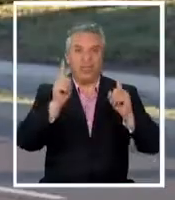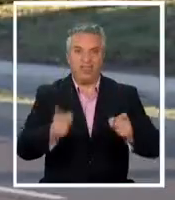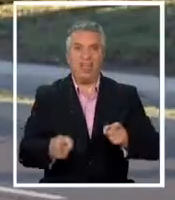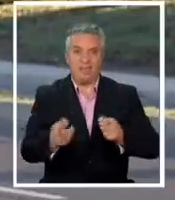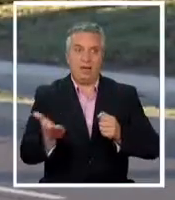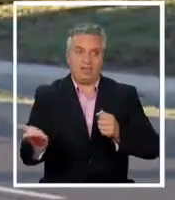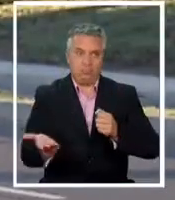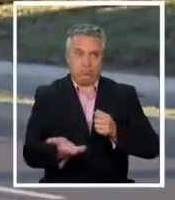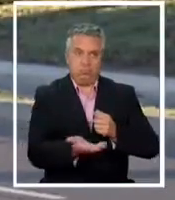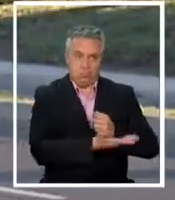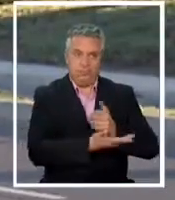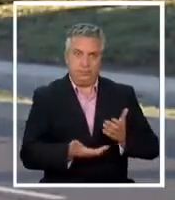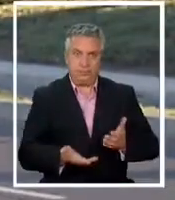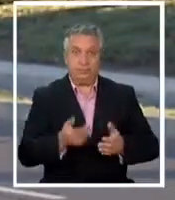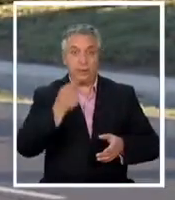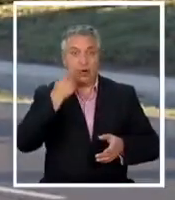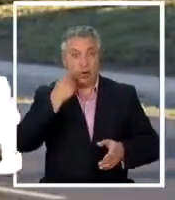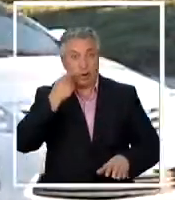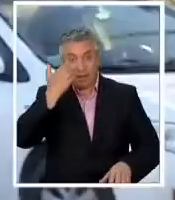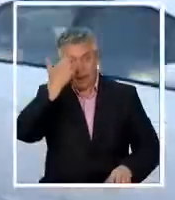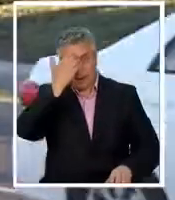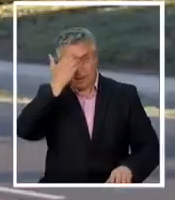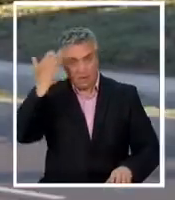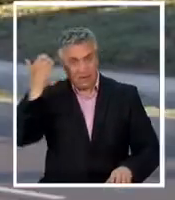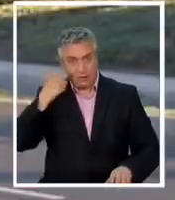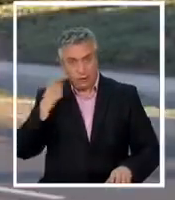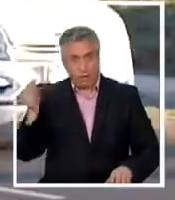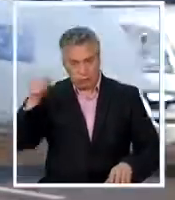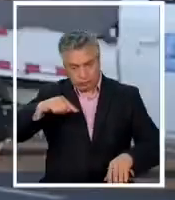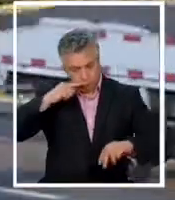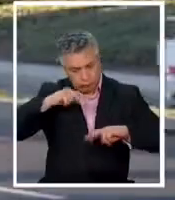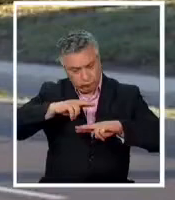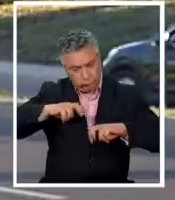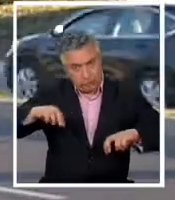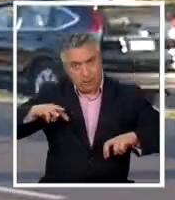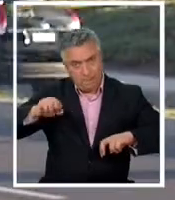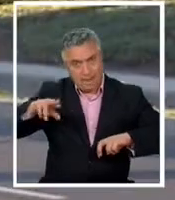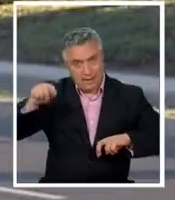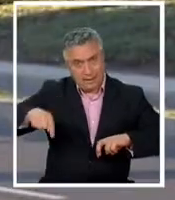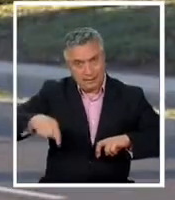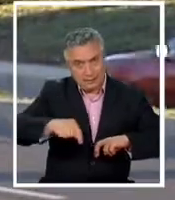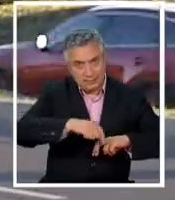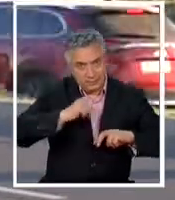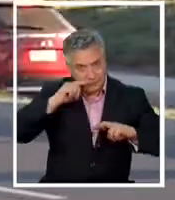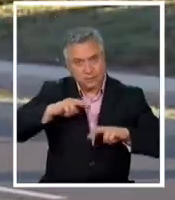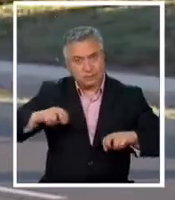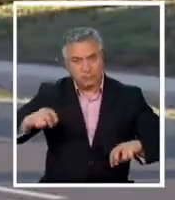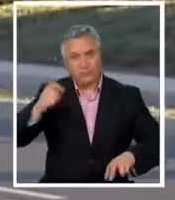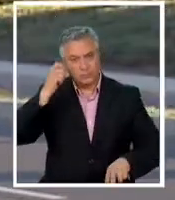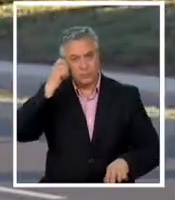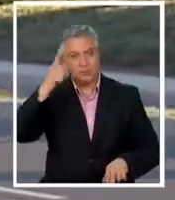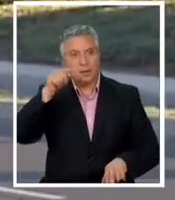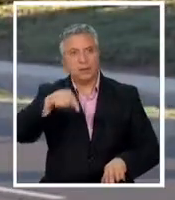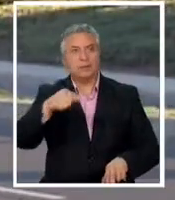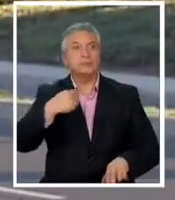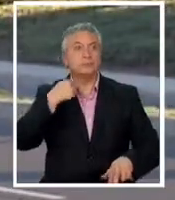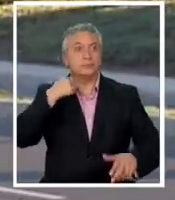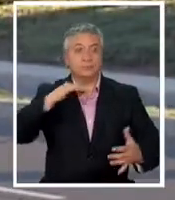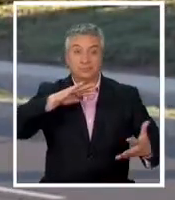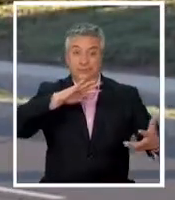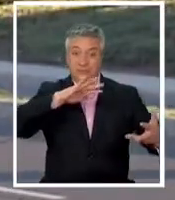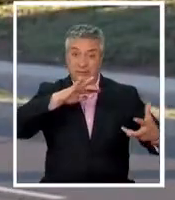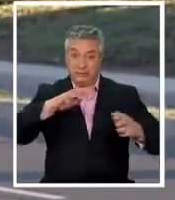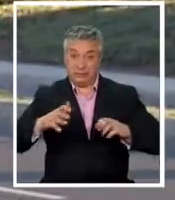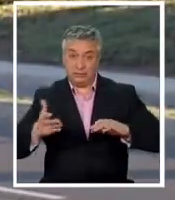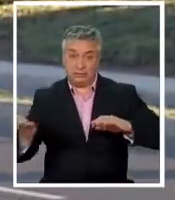tuvimos un experto que hizo un estudio en el fondo marino y se saca por conclusión de que el efecto de la demolición que una